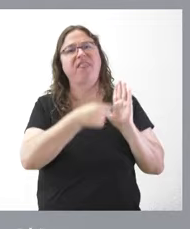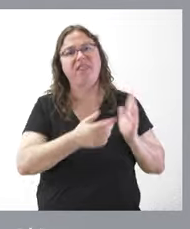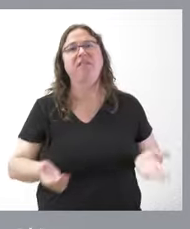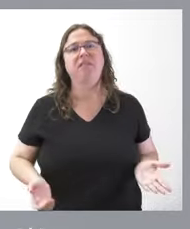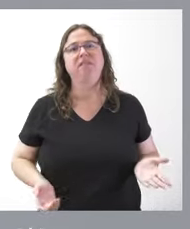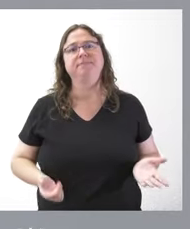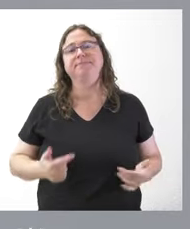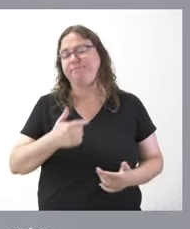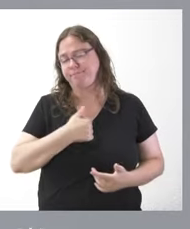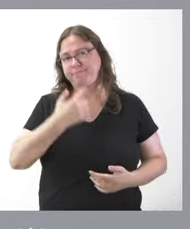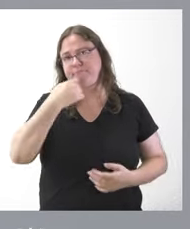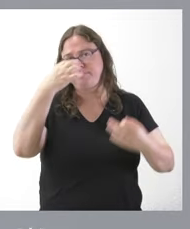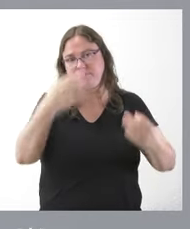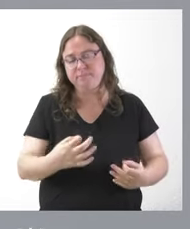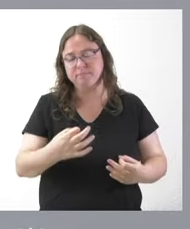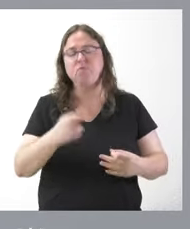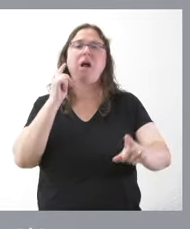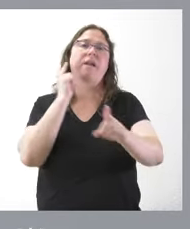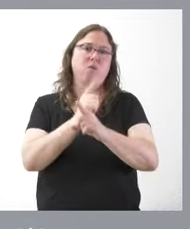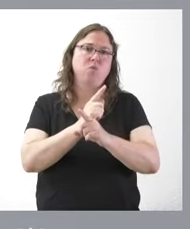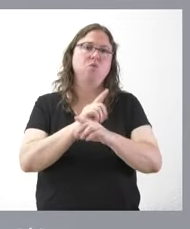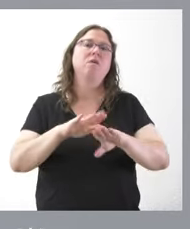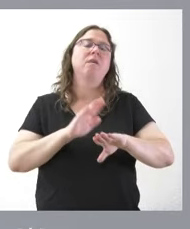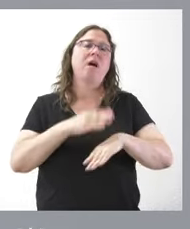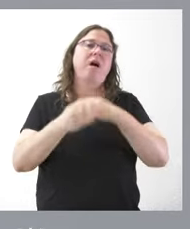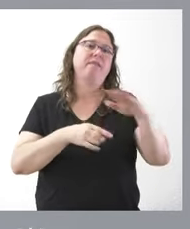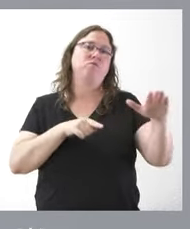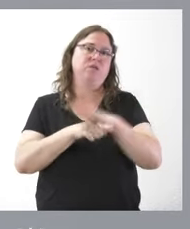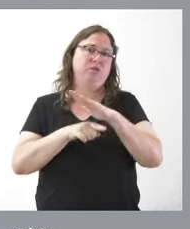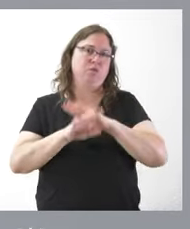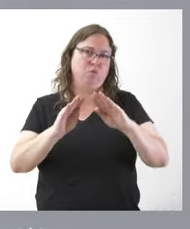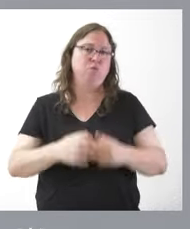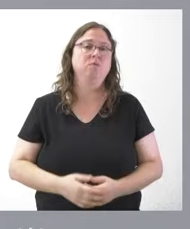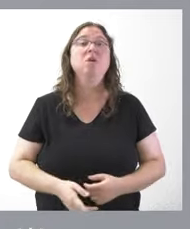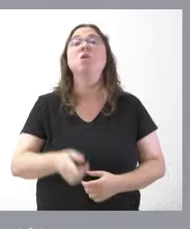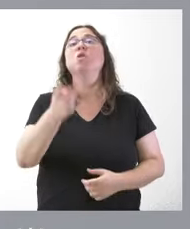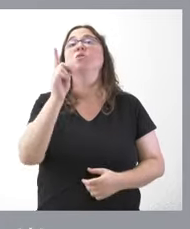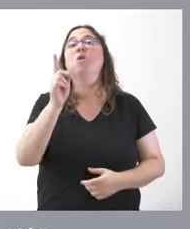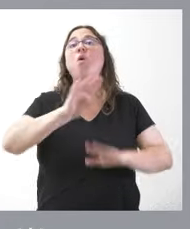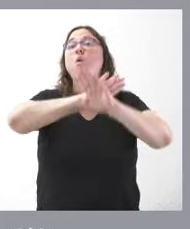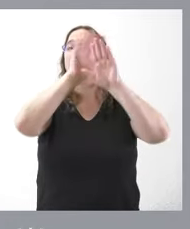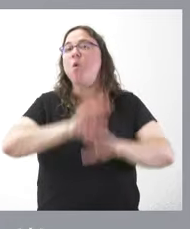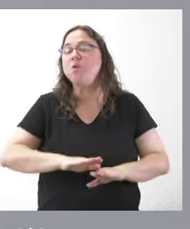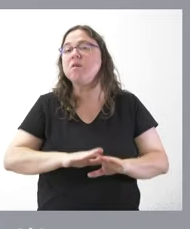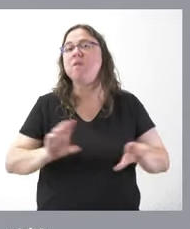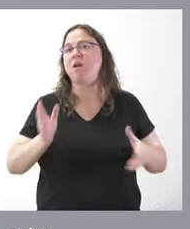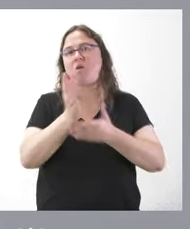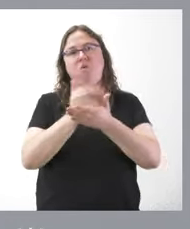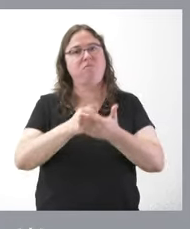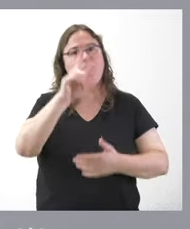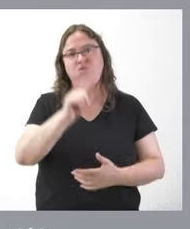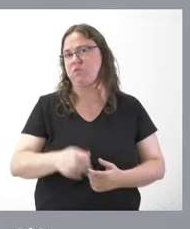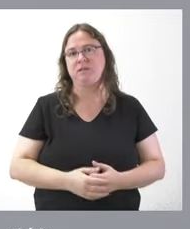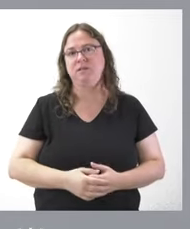presentaremos el recurso correspondiente y lo haremos por los trámites establecidos no somos la única comunidad autónoma que lo